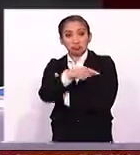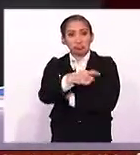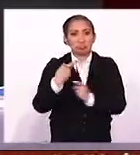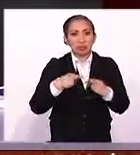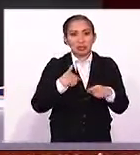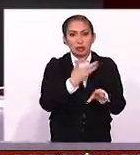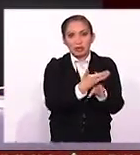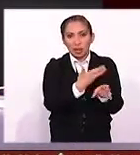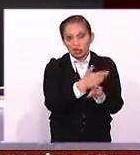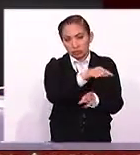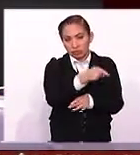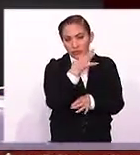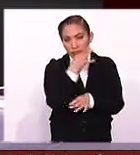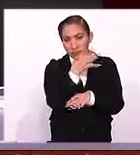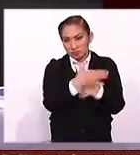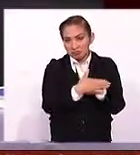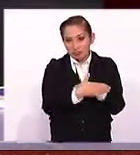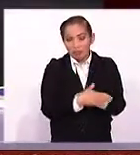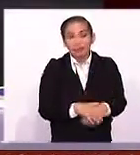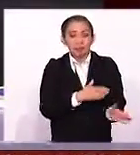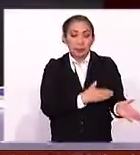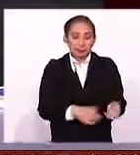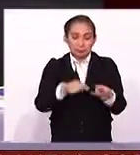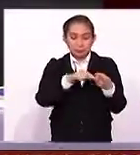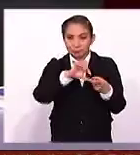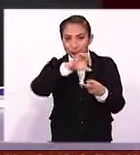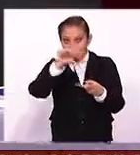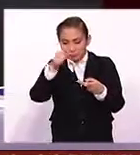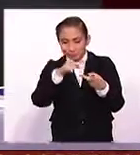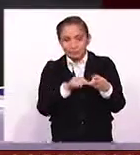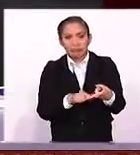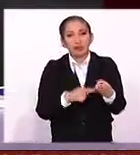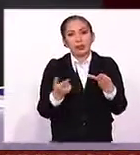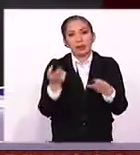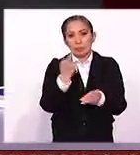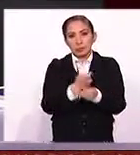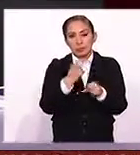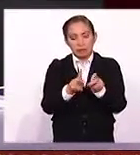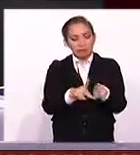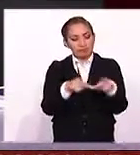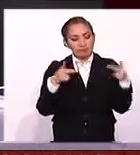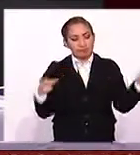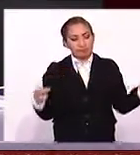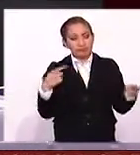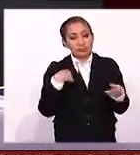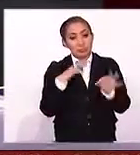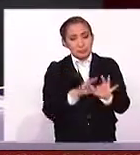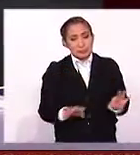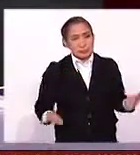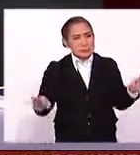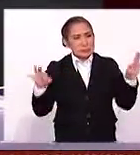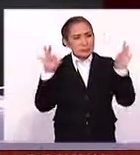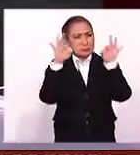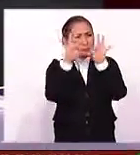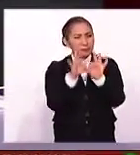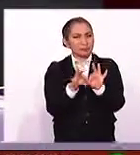autoridades allá en los Estados Unidos. Y por otra, incluso primera plana, la